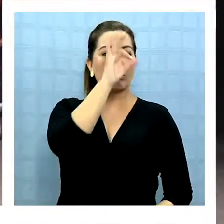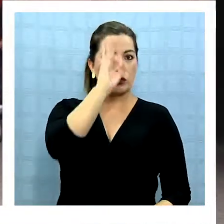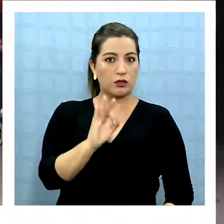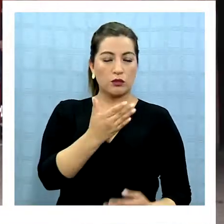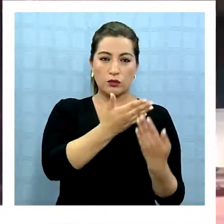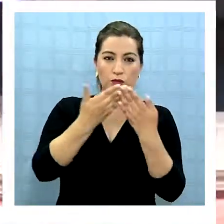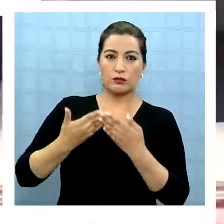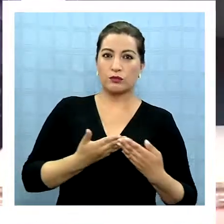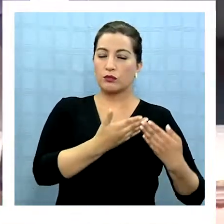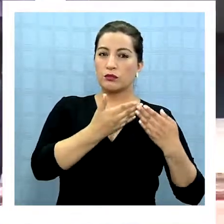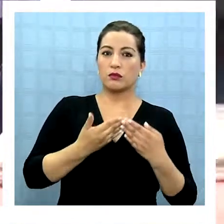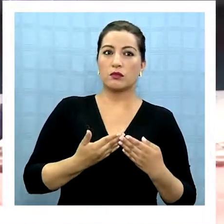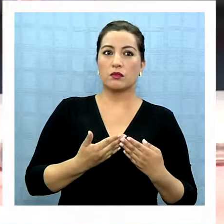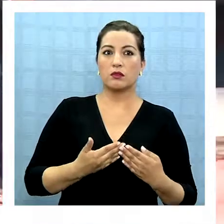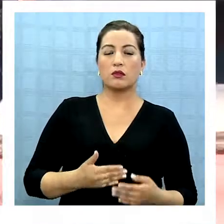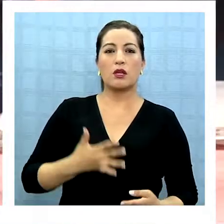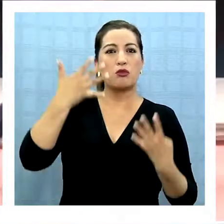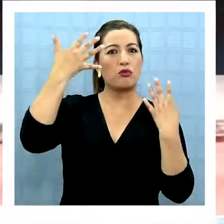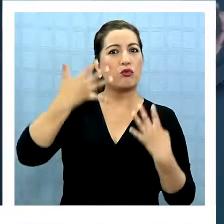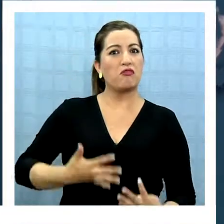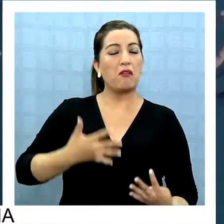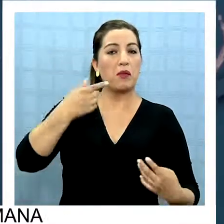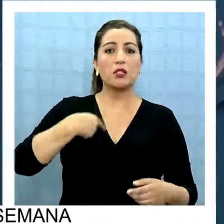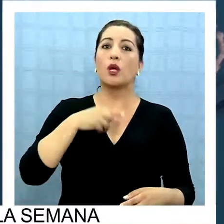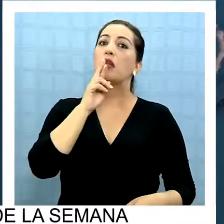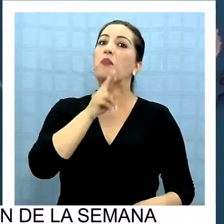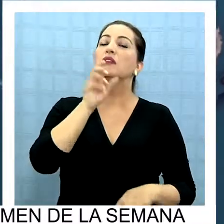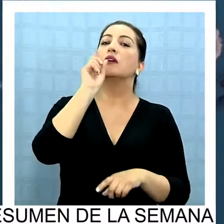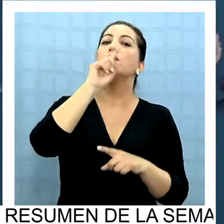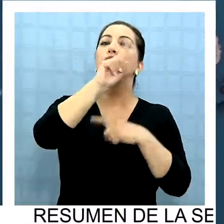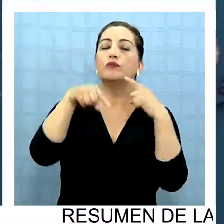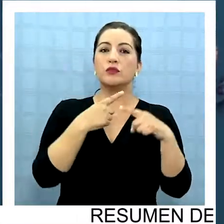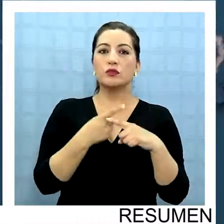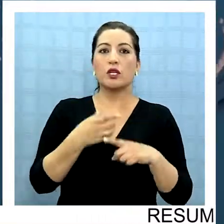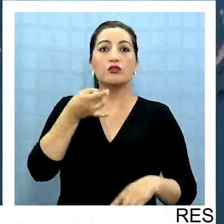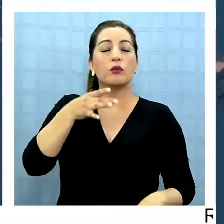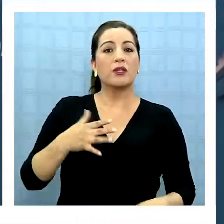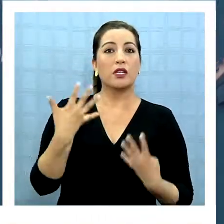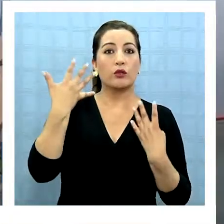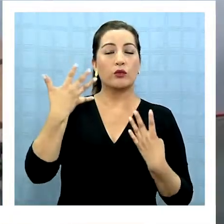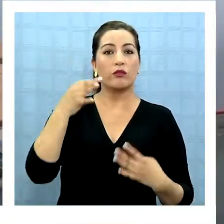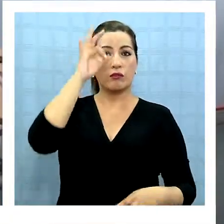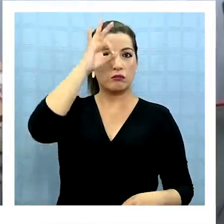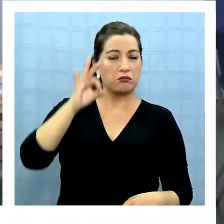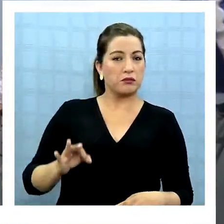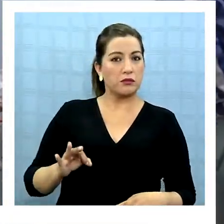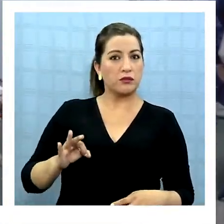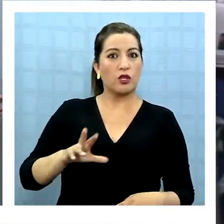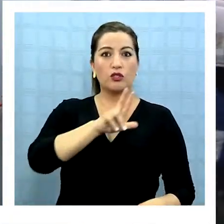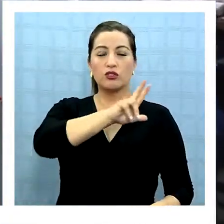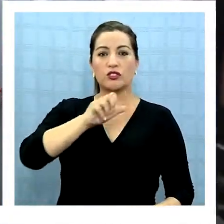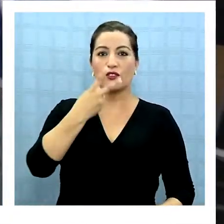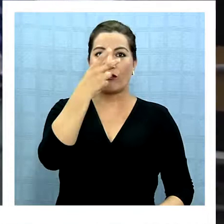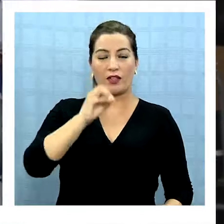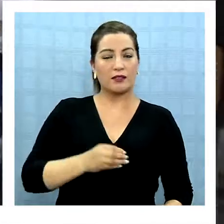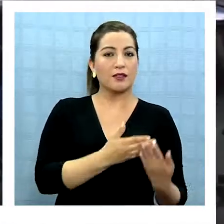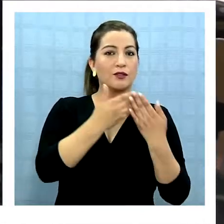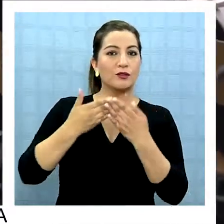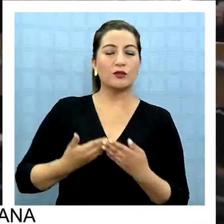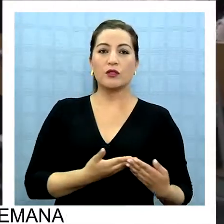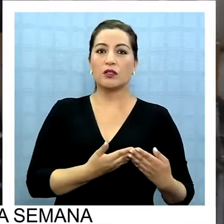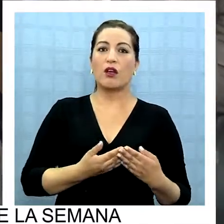los estudiantes, alrededor de 9.000, tuvo una respuesta positiva y solo el 9%, alrededor de 820 estudiantes,